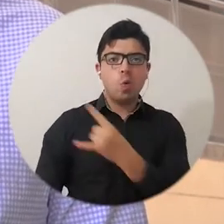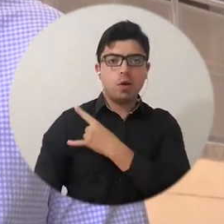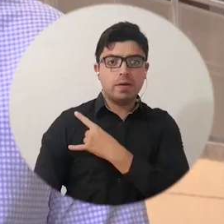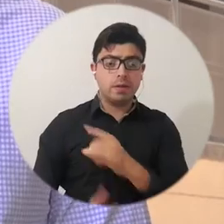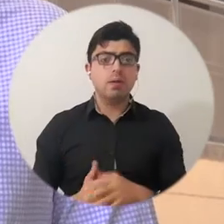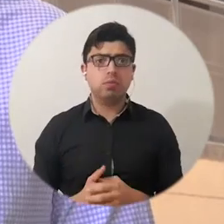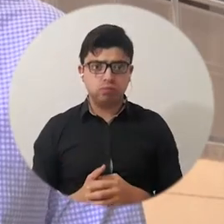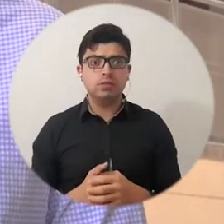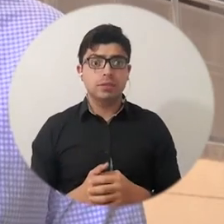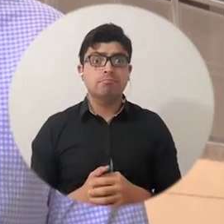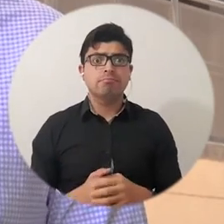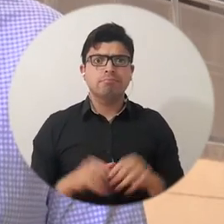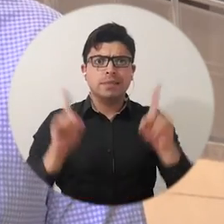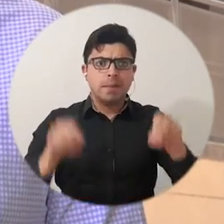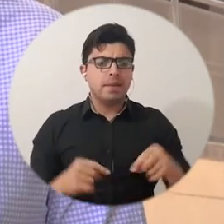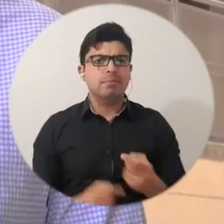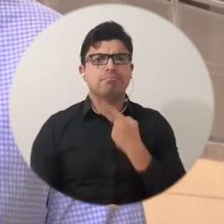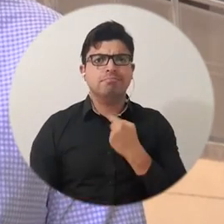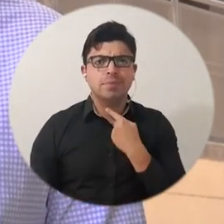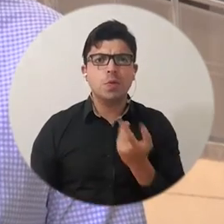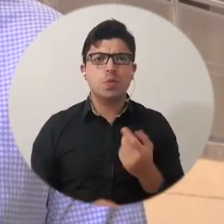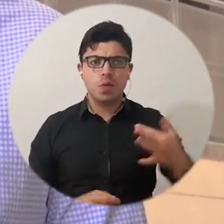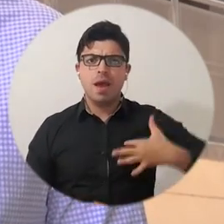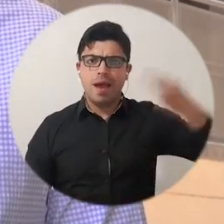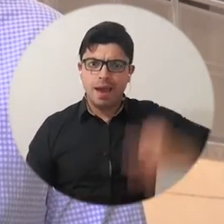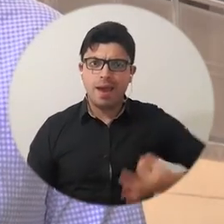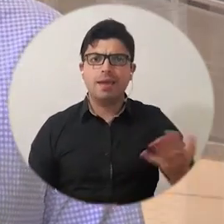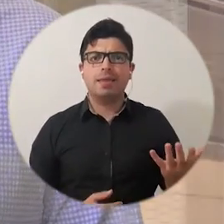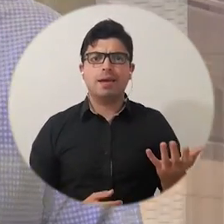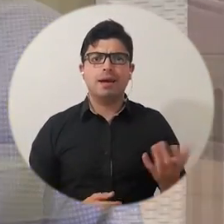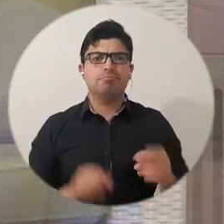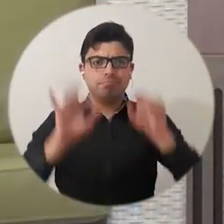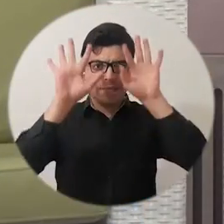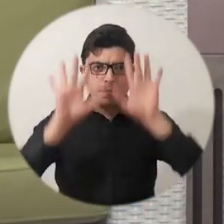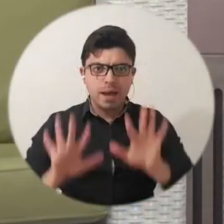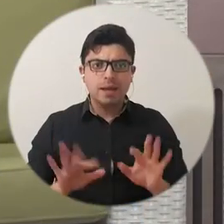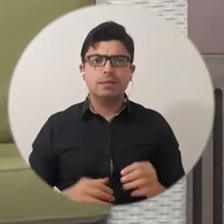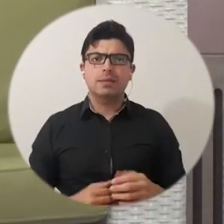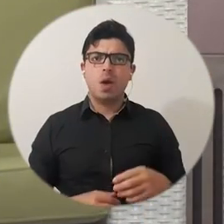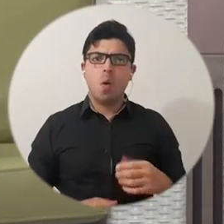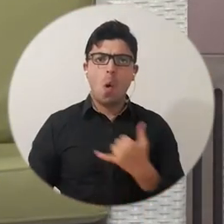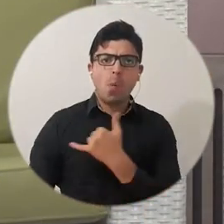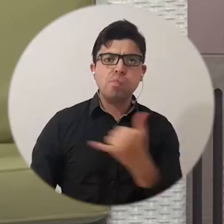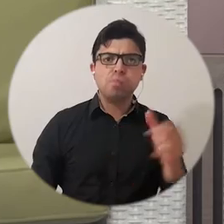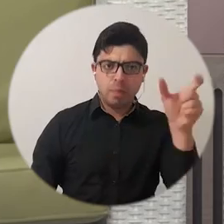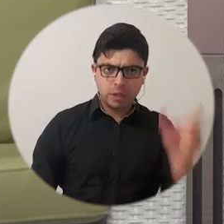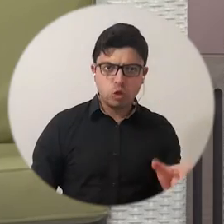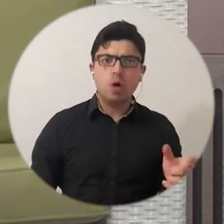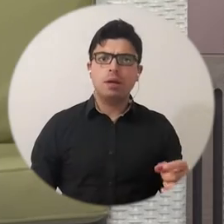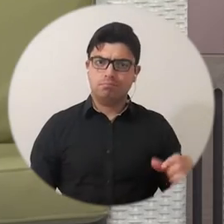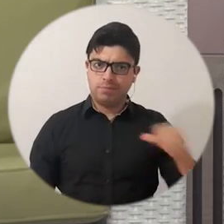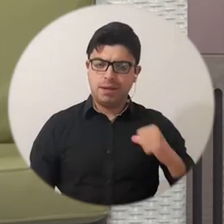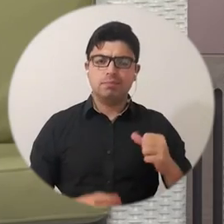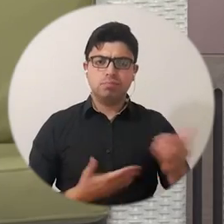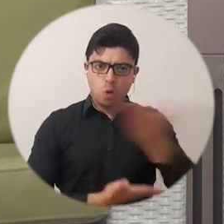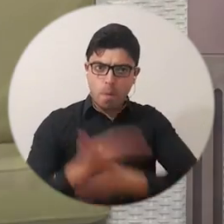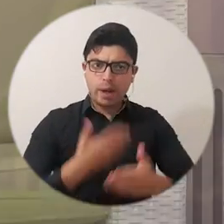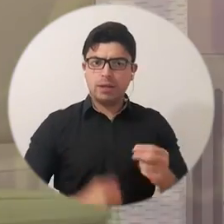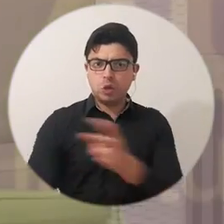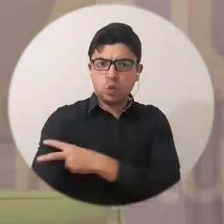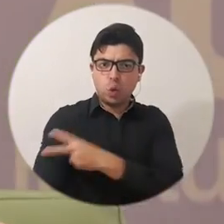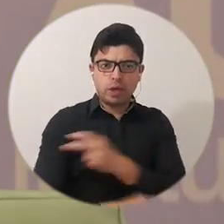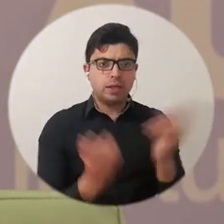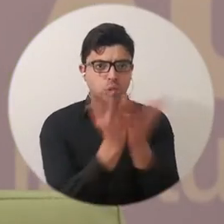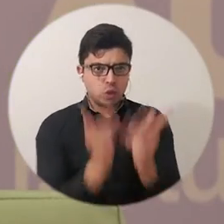universidades. En particular también nos gustó mucho la ética y la transparencia que él tenía hacia compartir